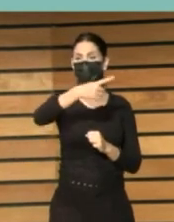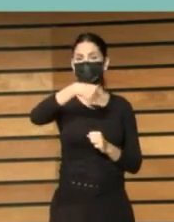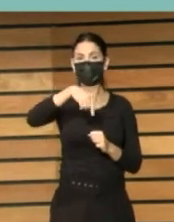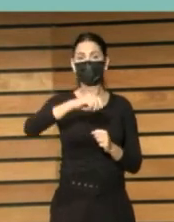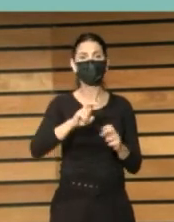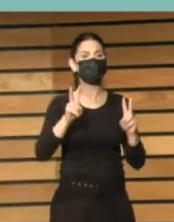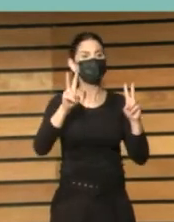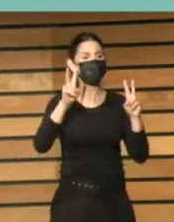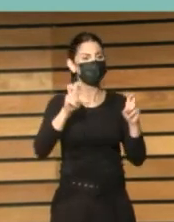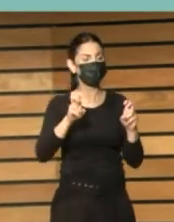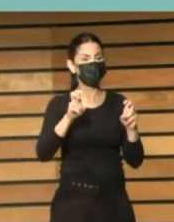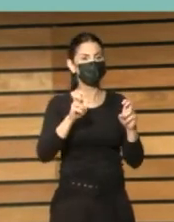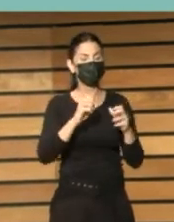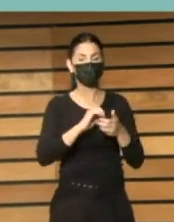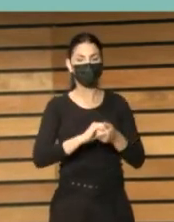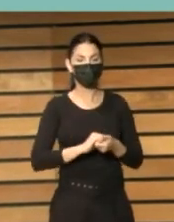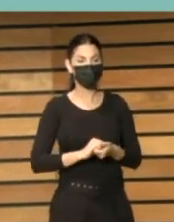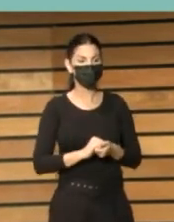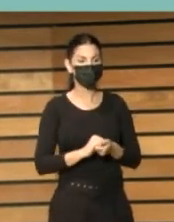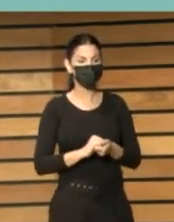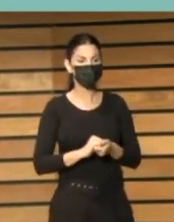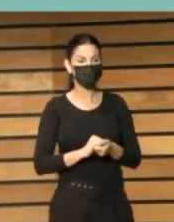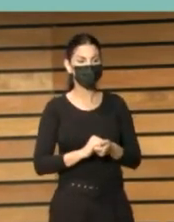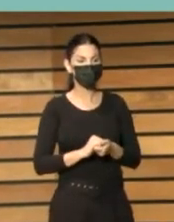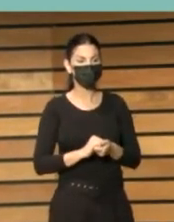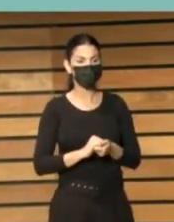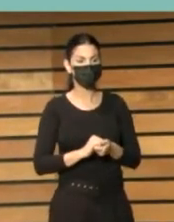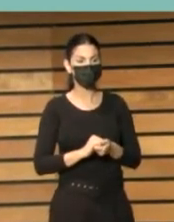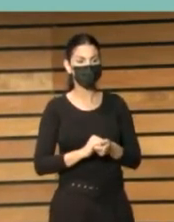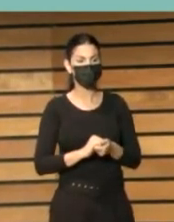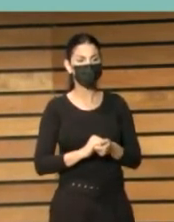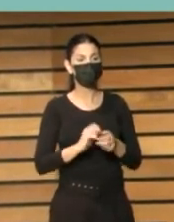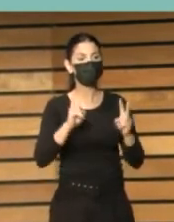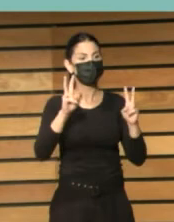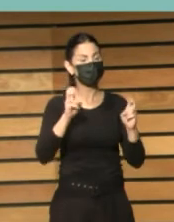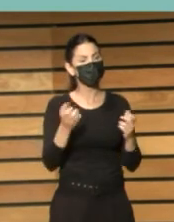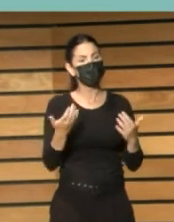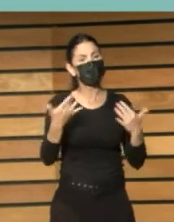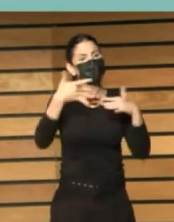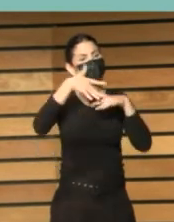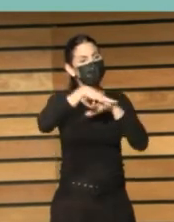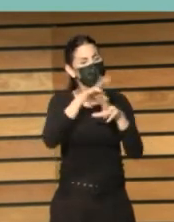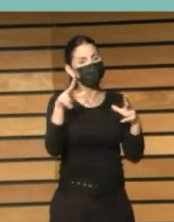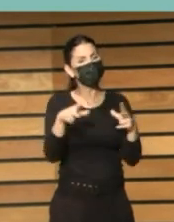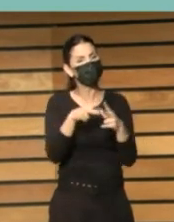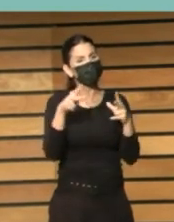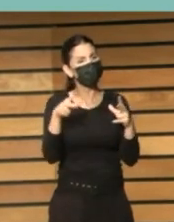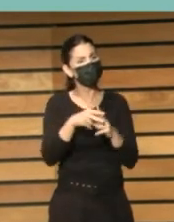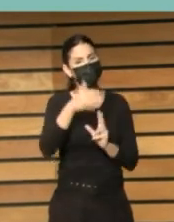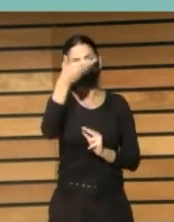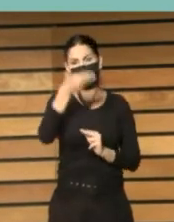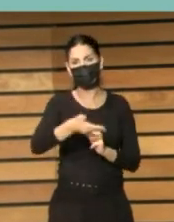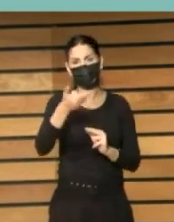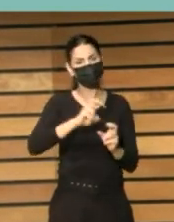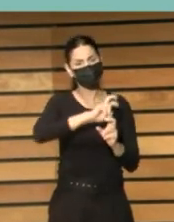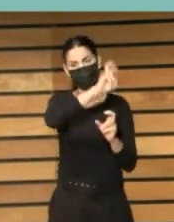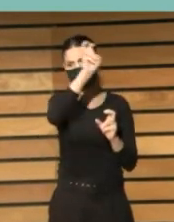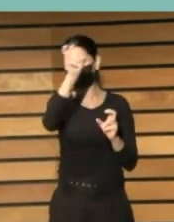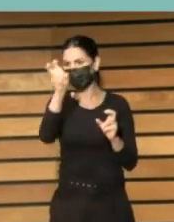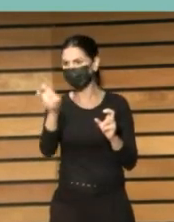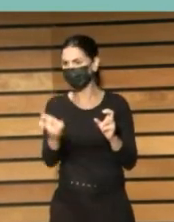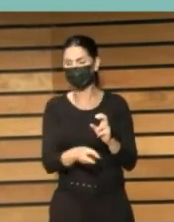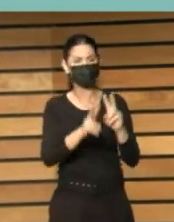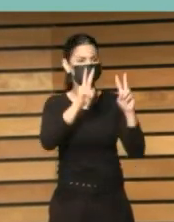el metagobernador en la función de integración social en todo lo que respecta a los temas de